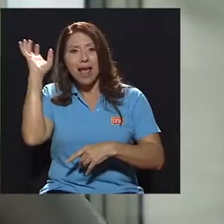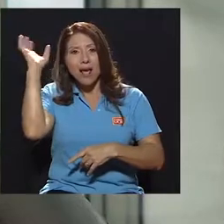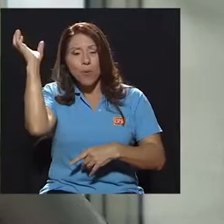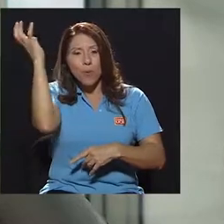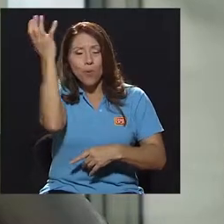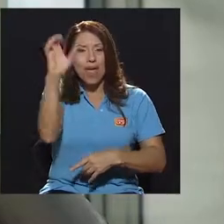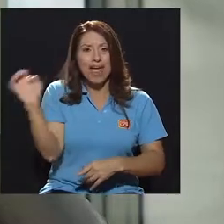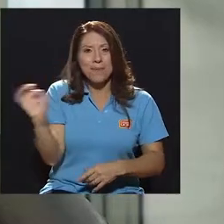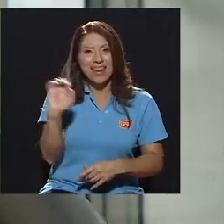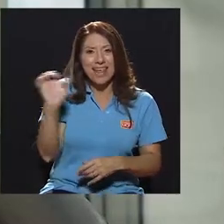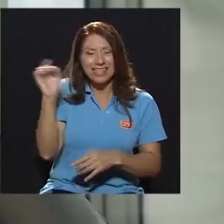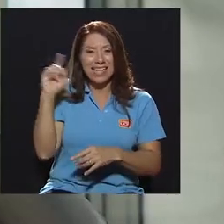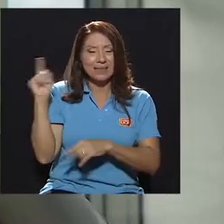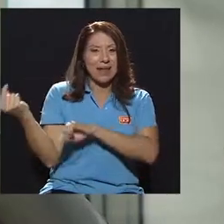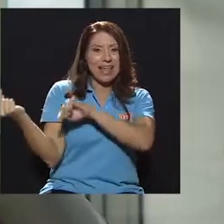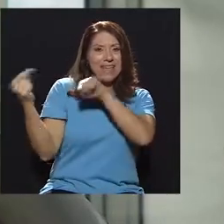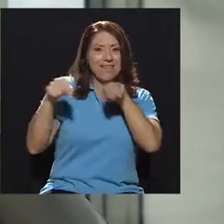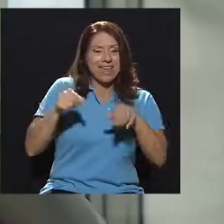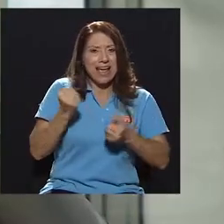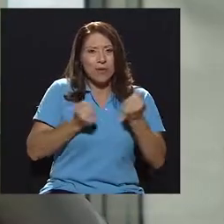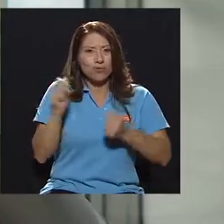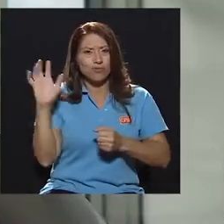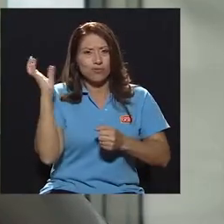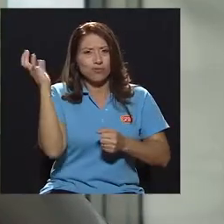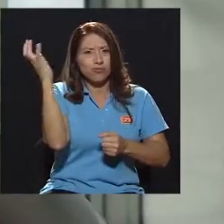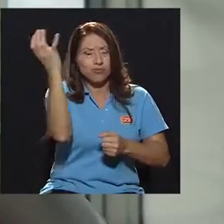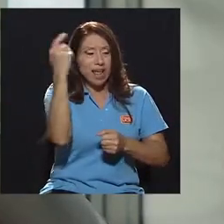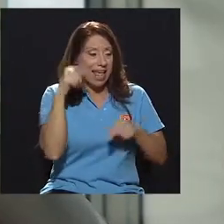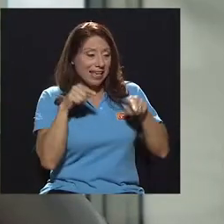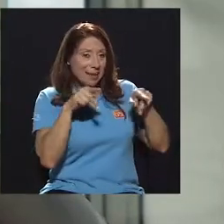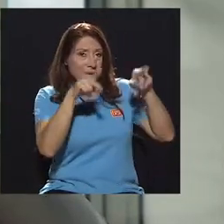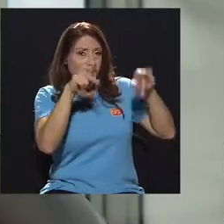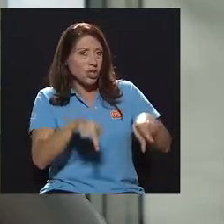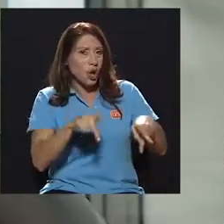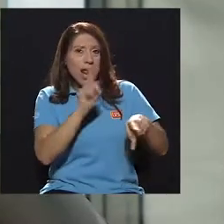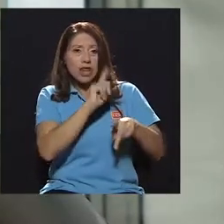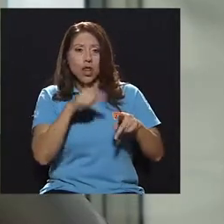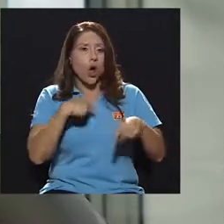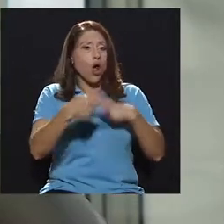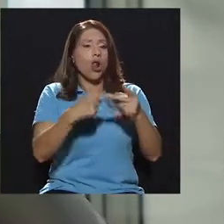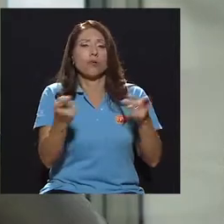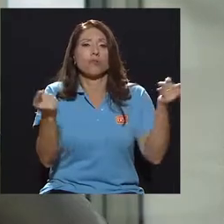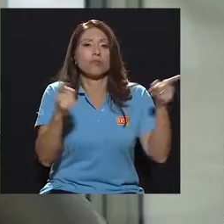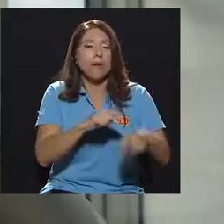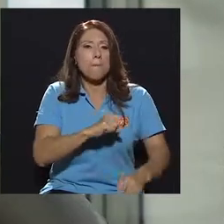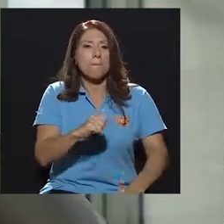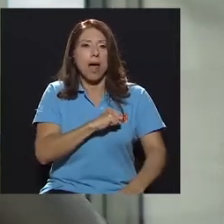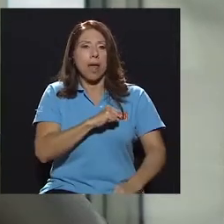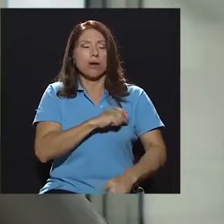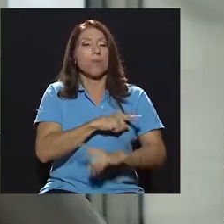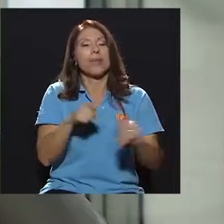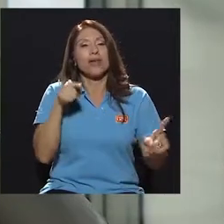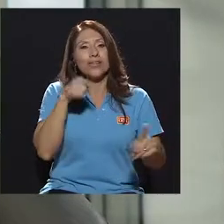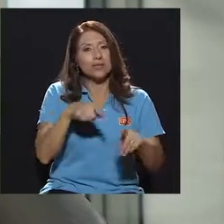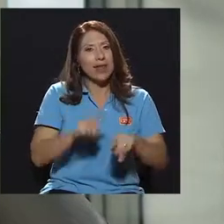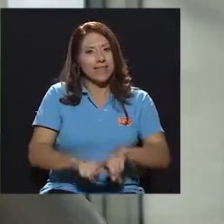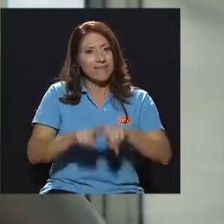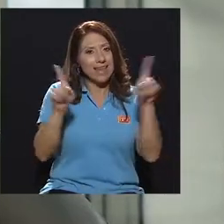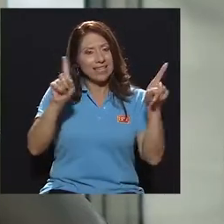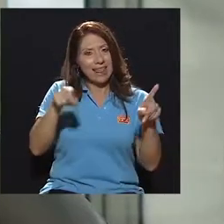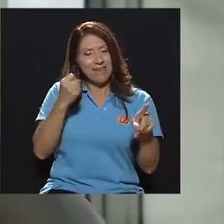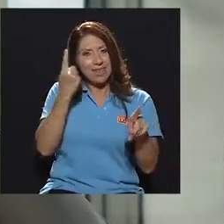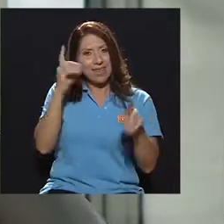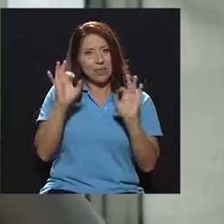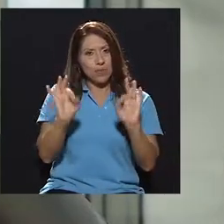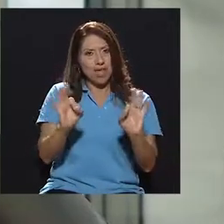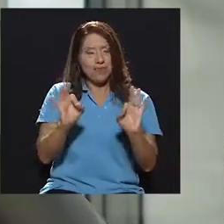revertir, ojalá, o que esa persona que se está infartando no llegue a sufrir un paro cardíaco. Pero hay que tener muy bien esa